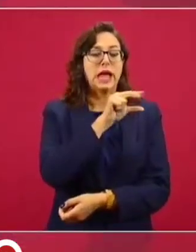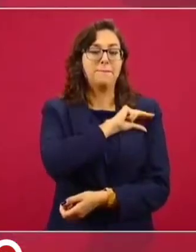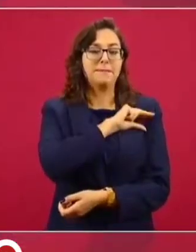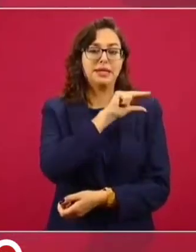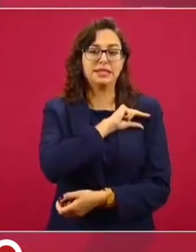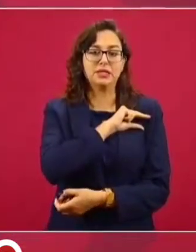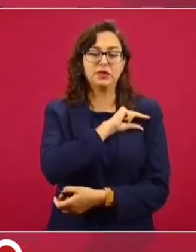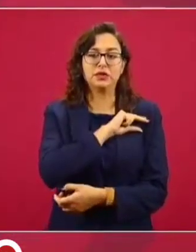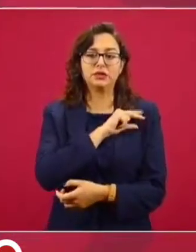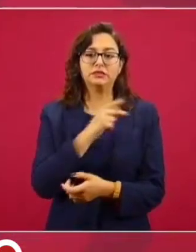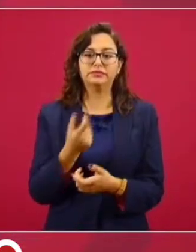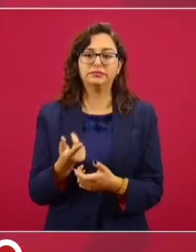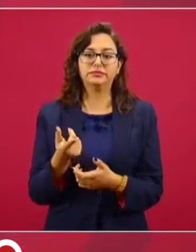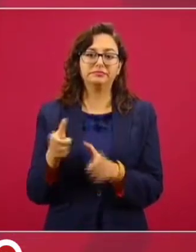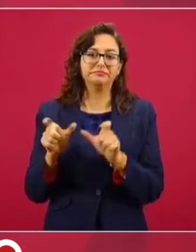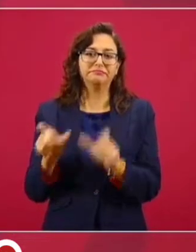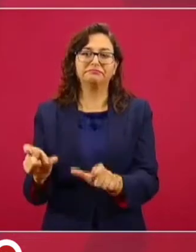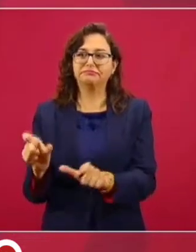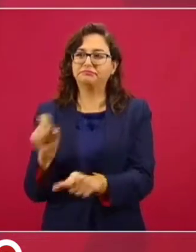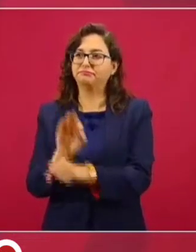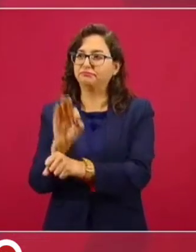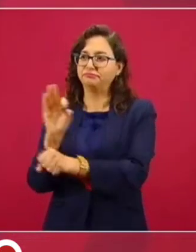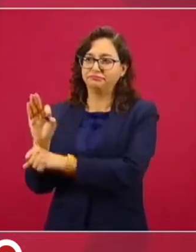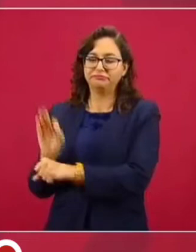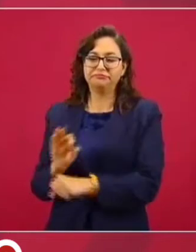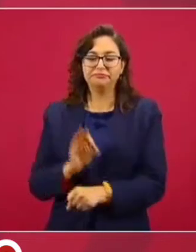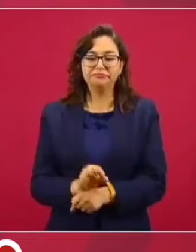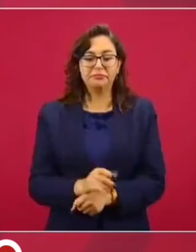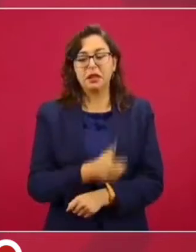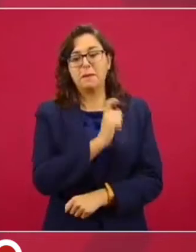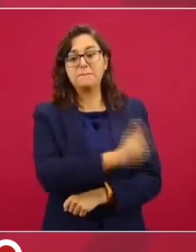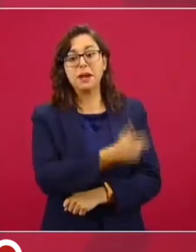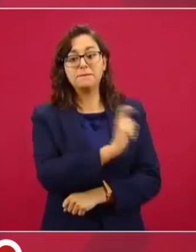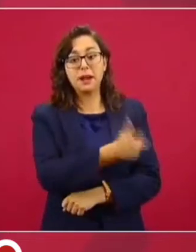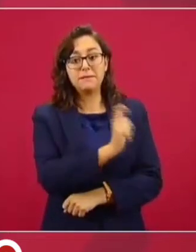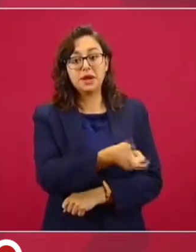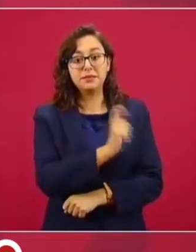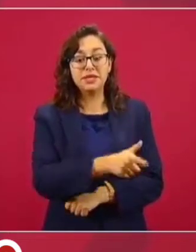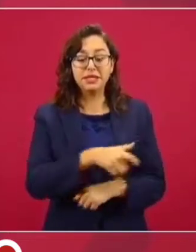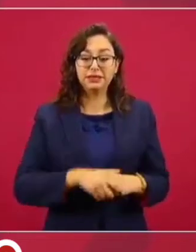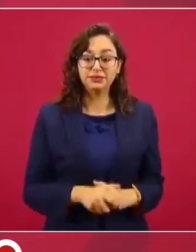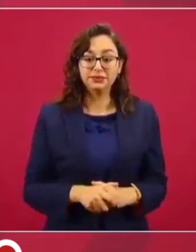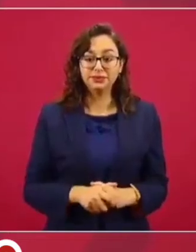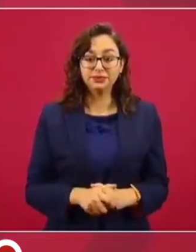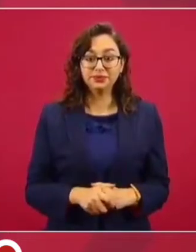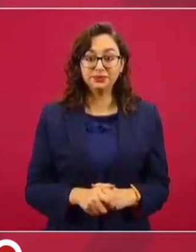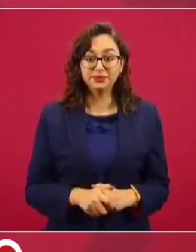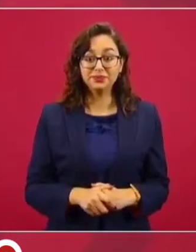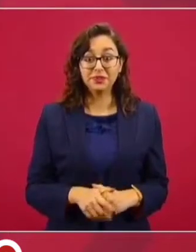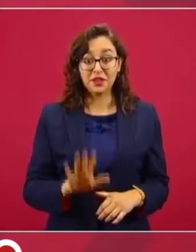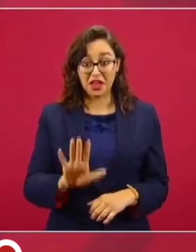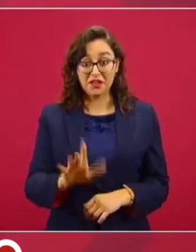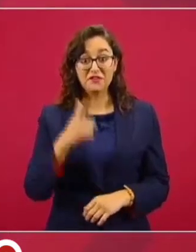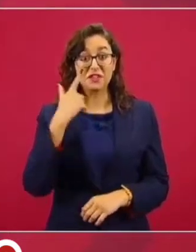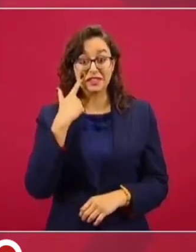los servicios del mismo gobierno, al grado de que la Secretaría de Gobernación